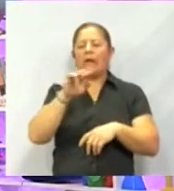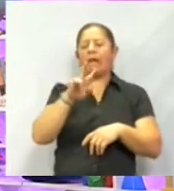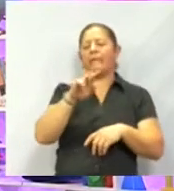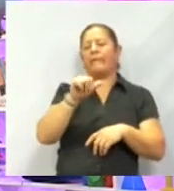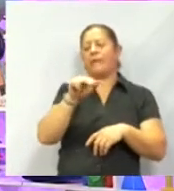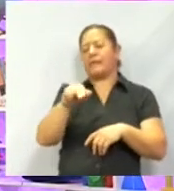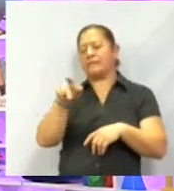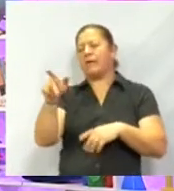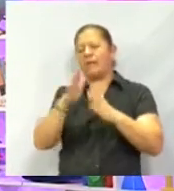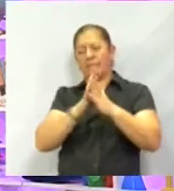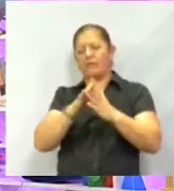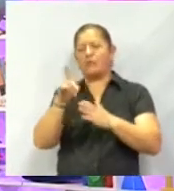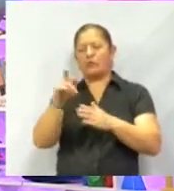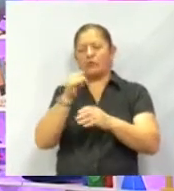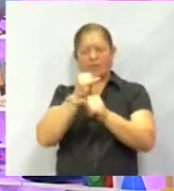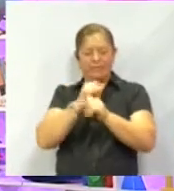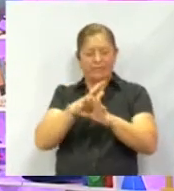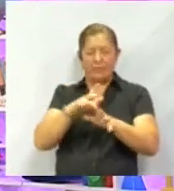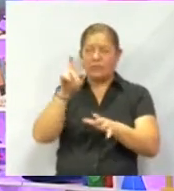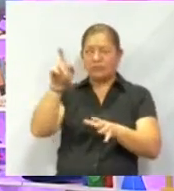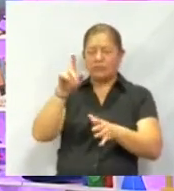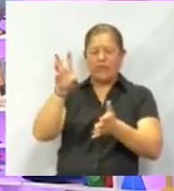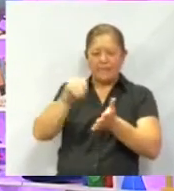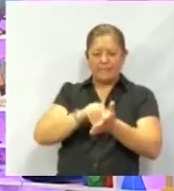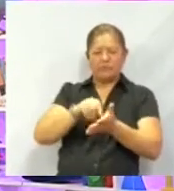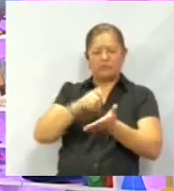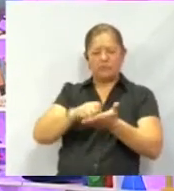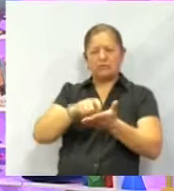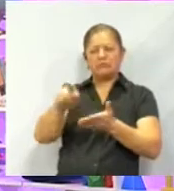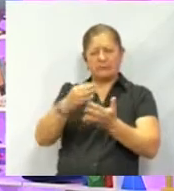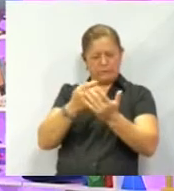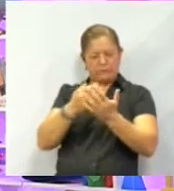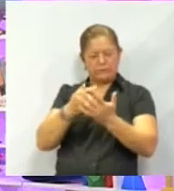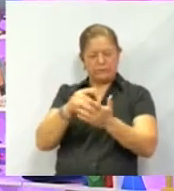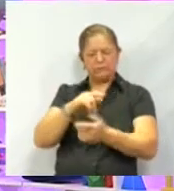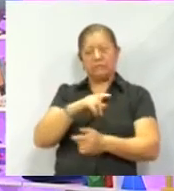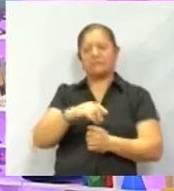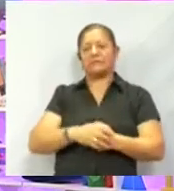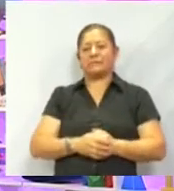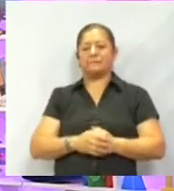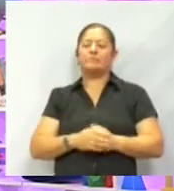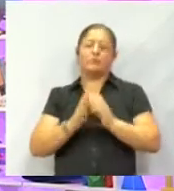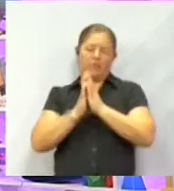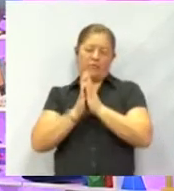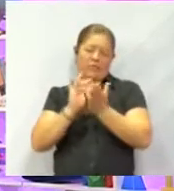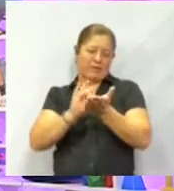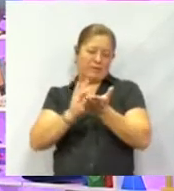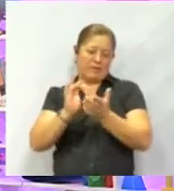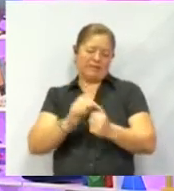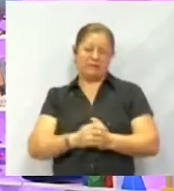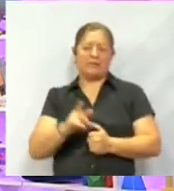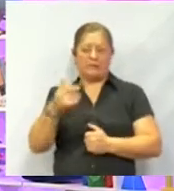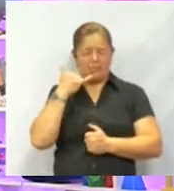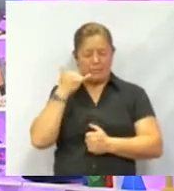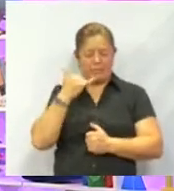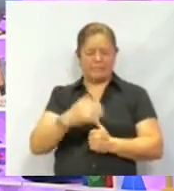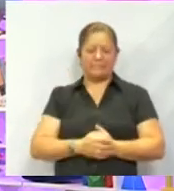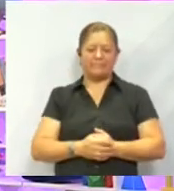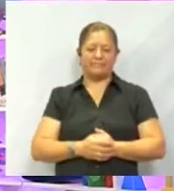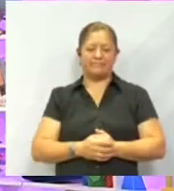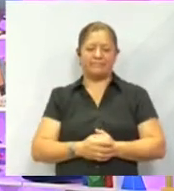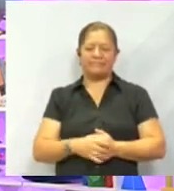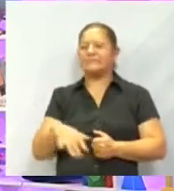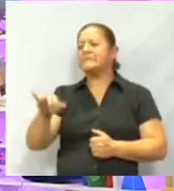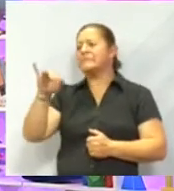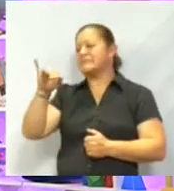Puedes mantenerte tantito ahorita en cabina para que tomen tus datos, por favor, en lo que despedimos el programa, ¿sí? Muchas gracias por hablar con nosotros.